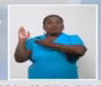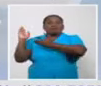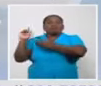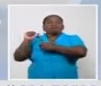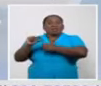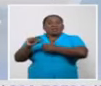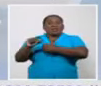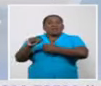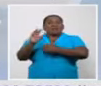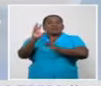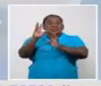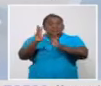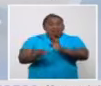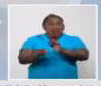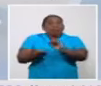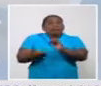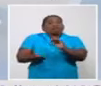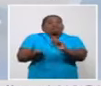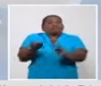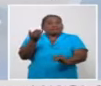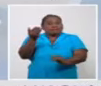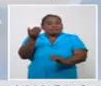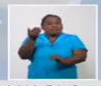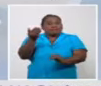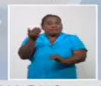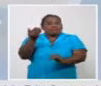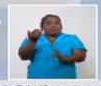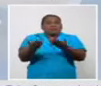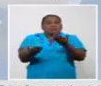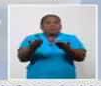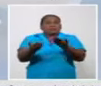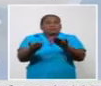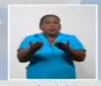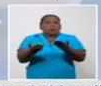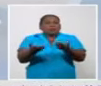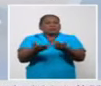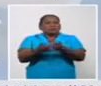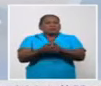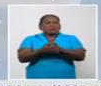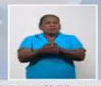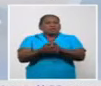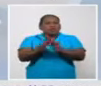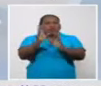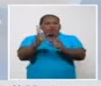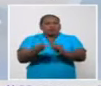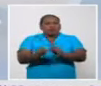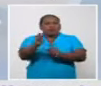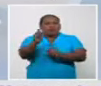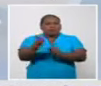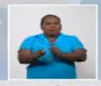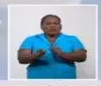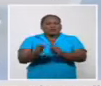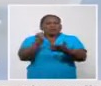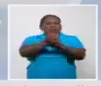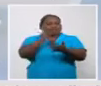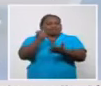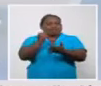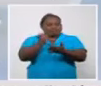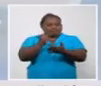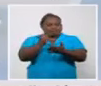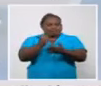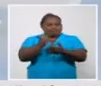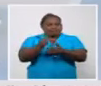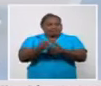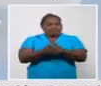muy elevada en correspondencia con el número de casos que se confirman y que,